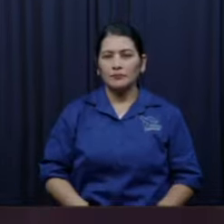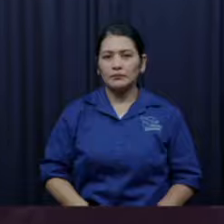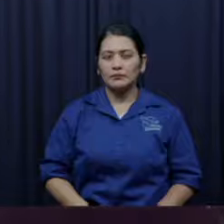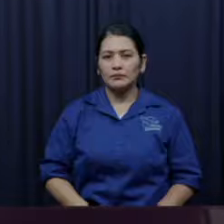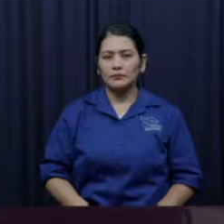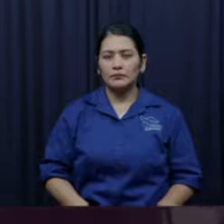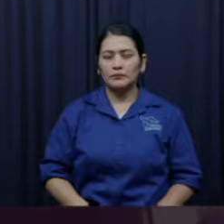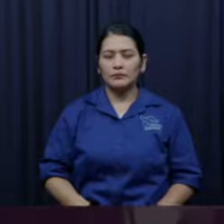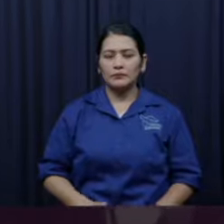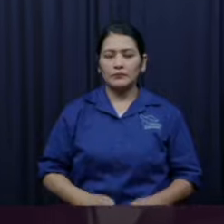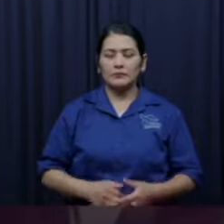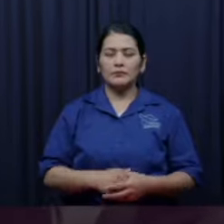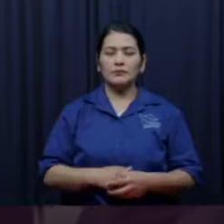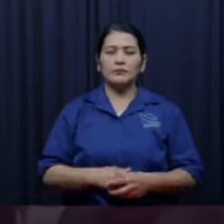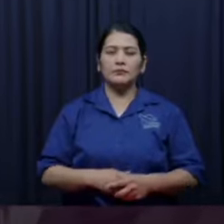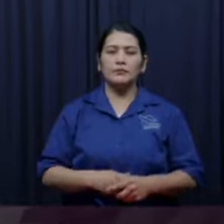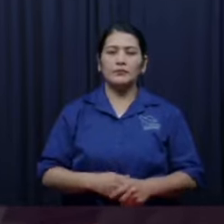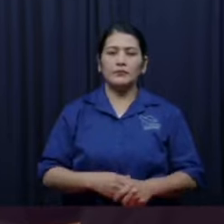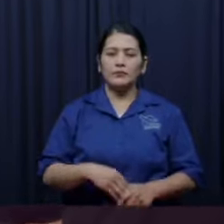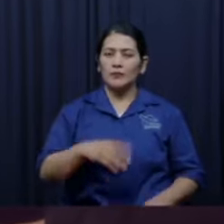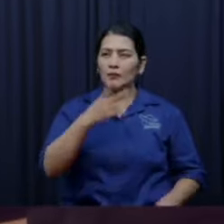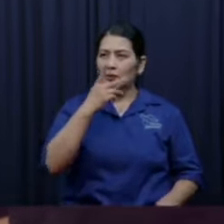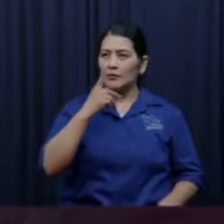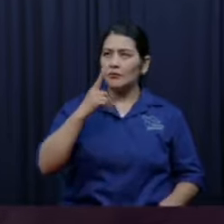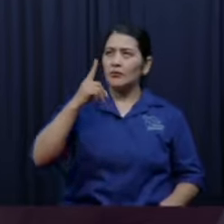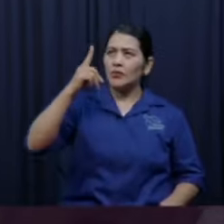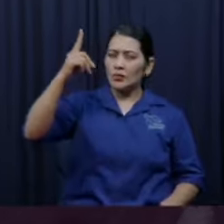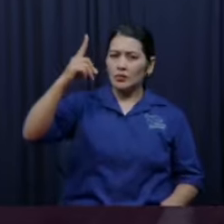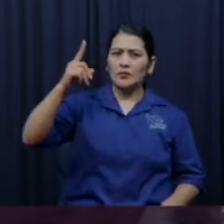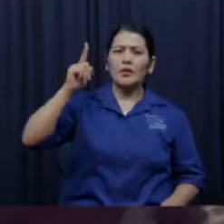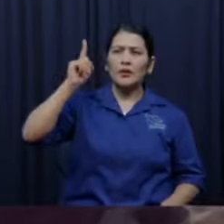si entendió el rema o no porque